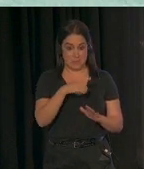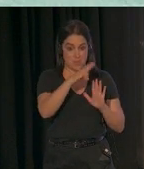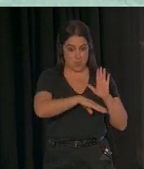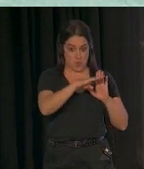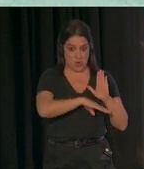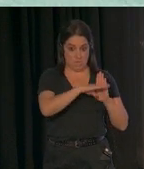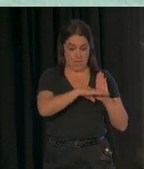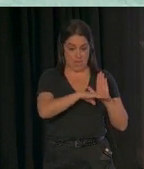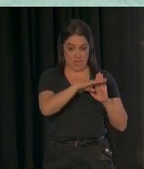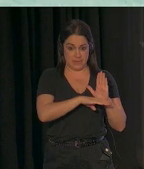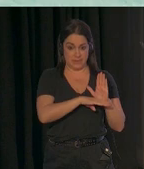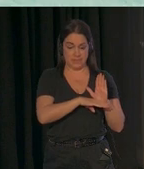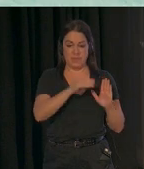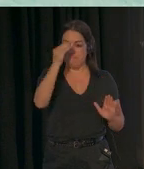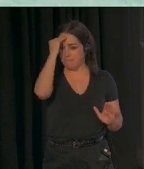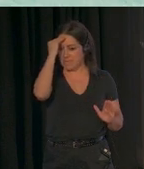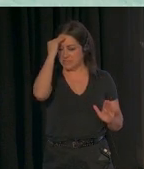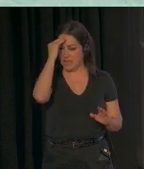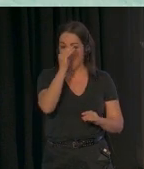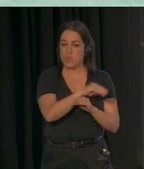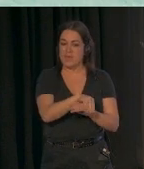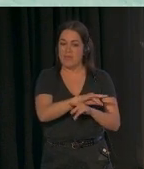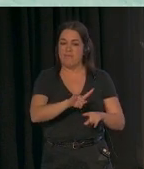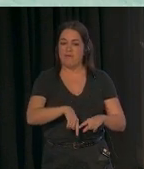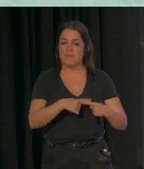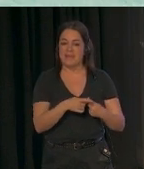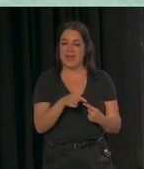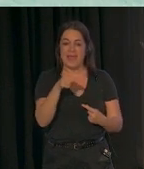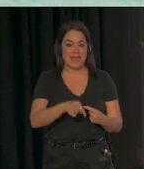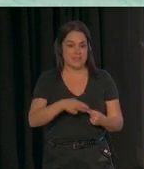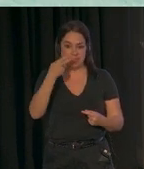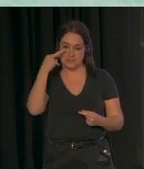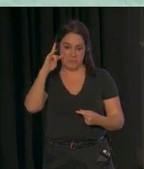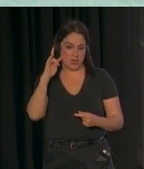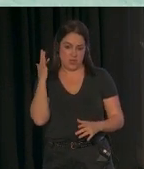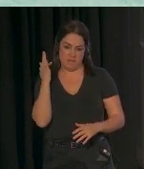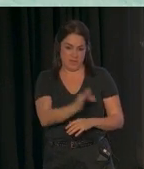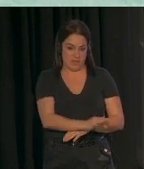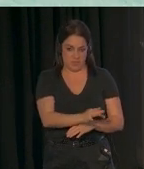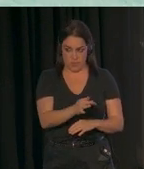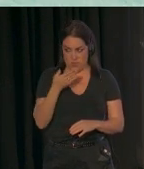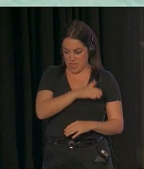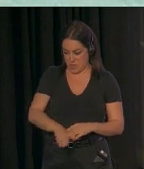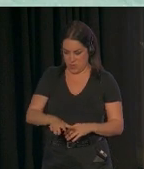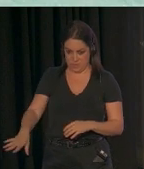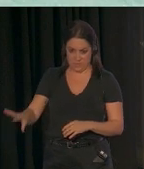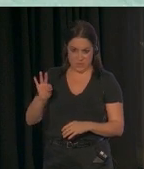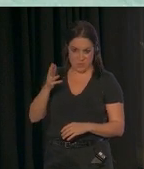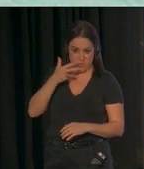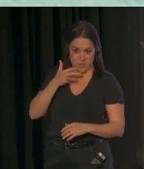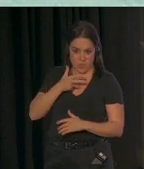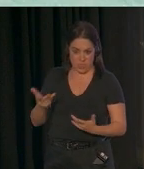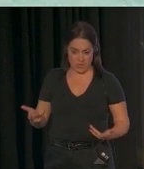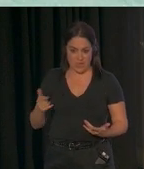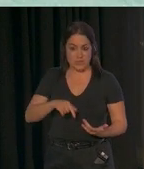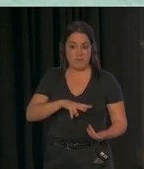IPATS considera que los cuidadores familiares son los expertos definitivos con respecto a sus hijos y le da mucho